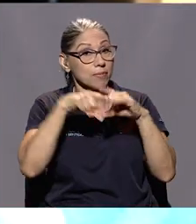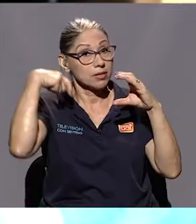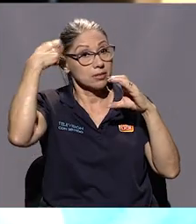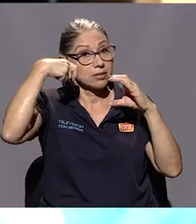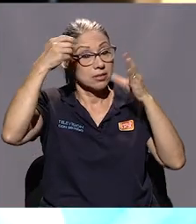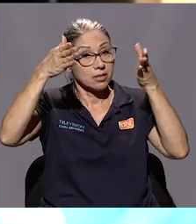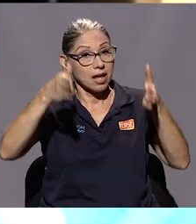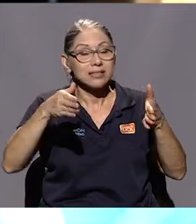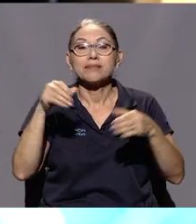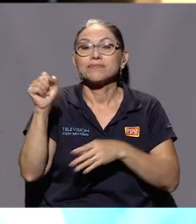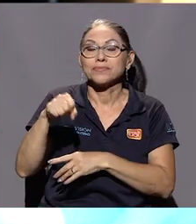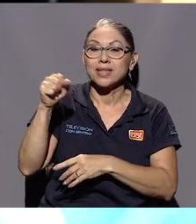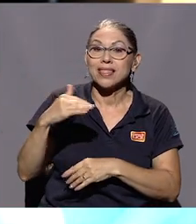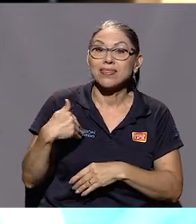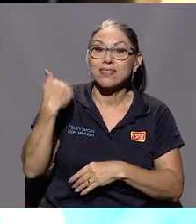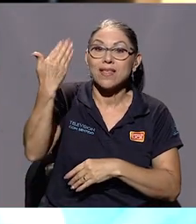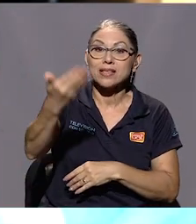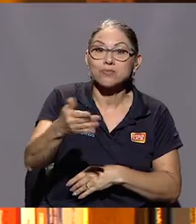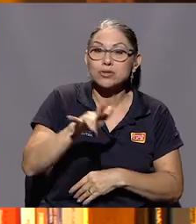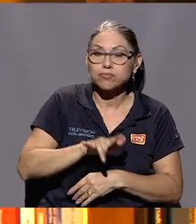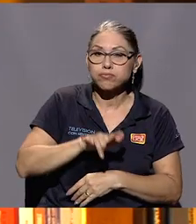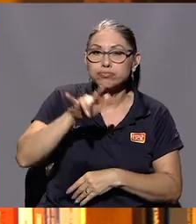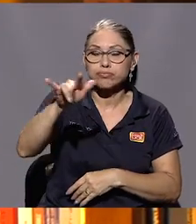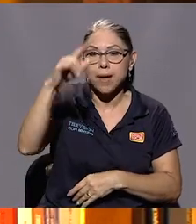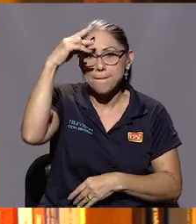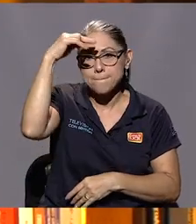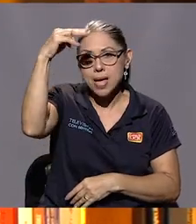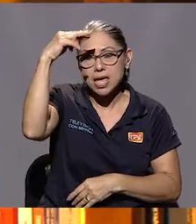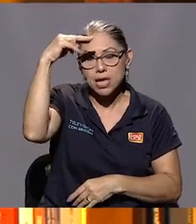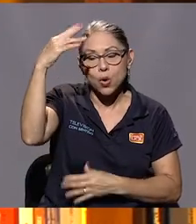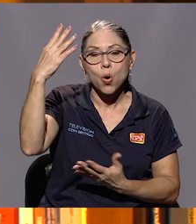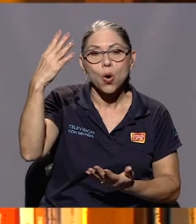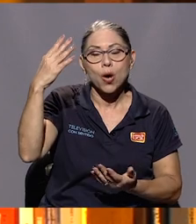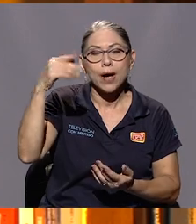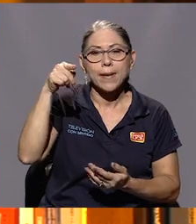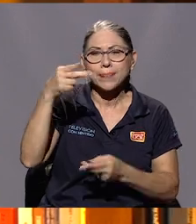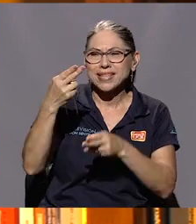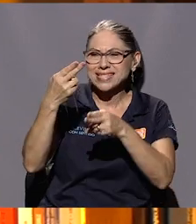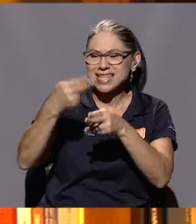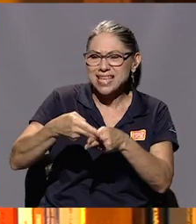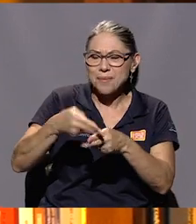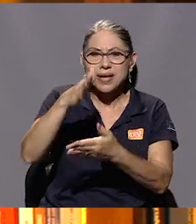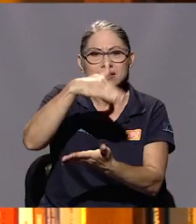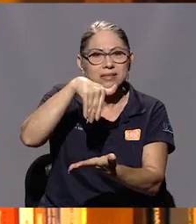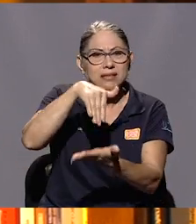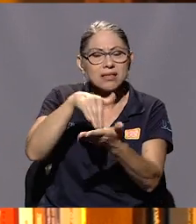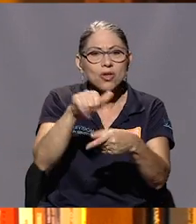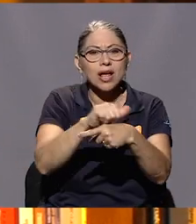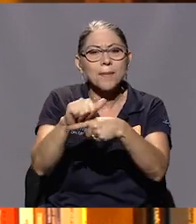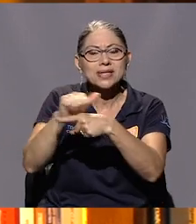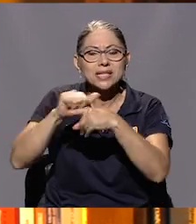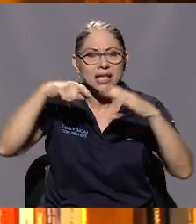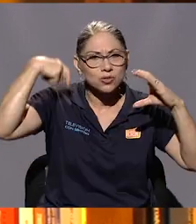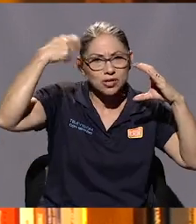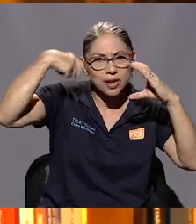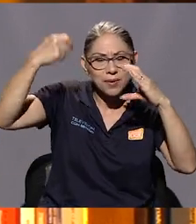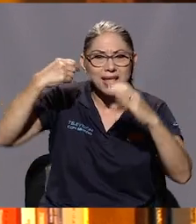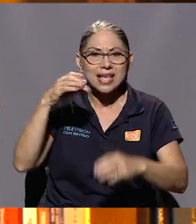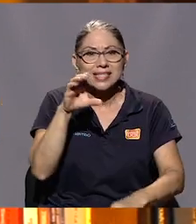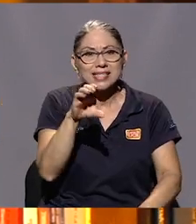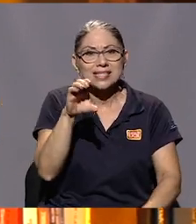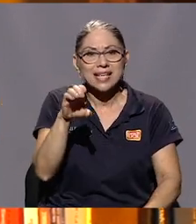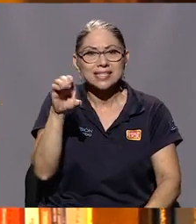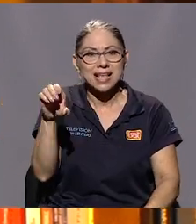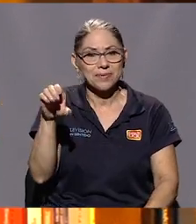Cineasta. Y luego se fue a México, a la, se llama el Centro de Capacitación